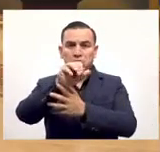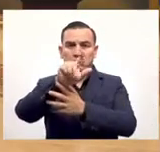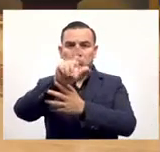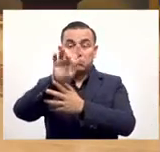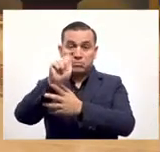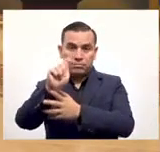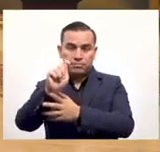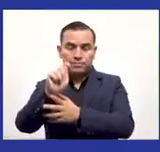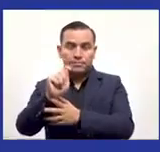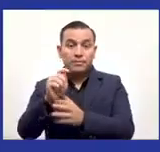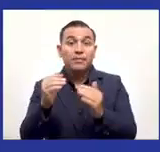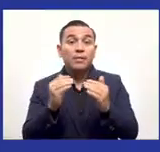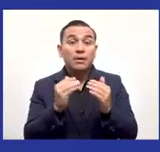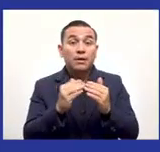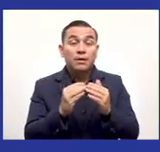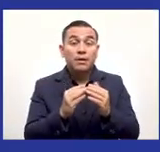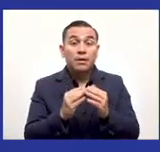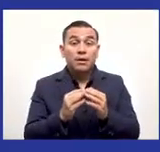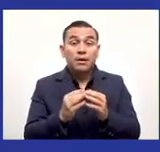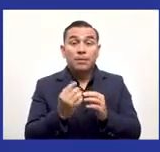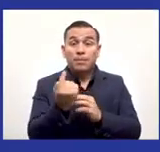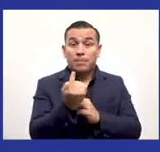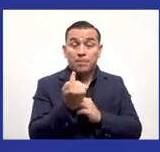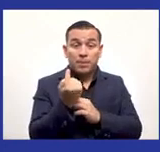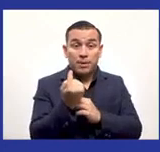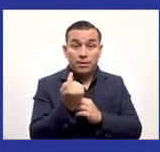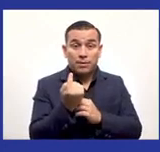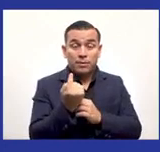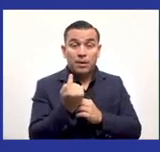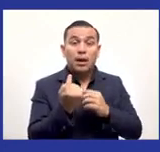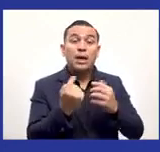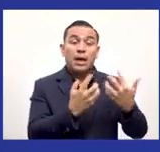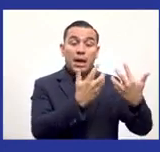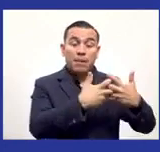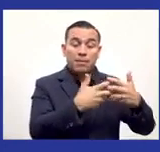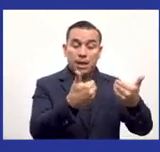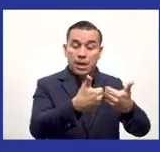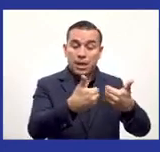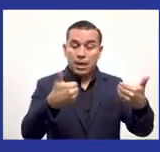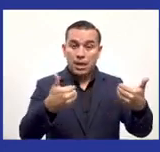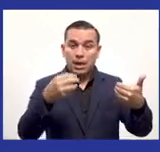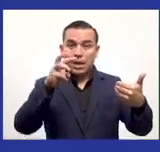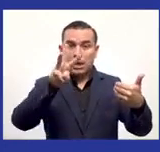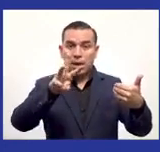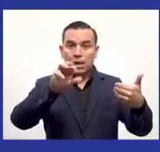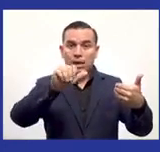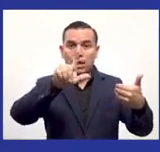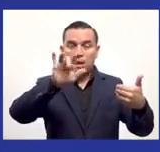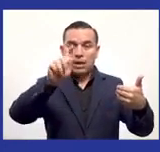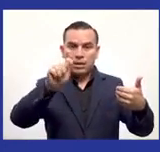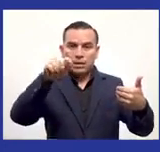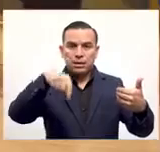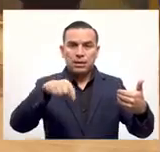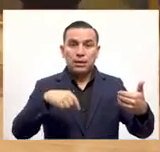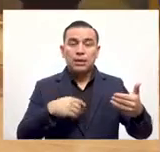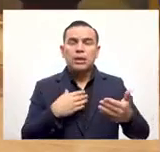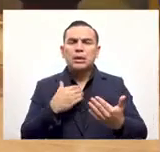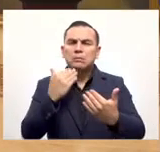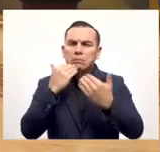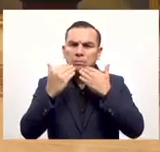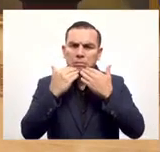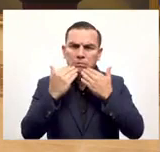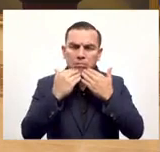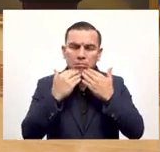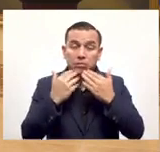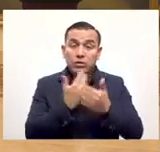y habrá una wallet para personas y una wallet para empresas aquí vamos a hablar de la de personas que es la mayoría de gente con la que estamos